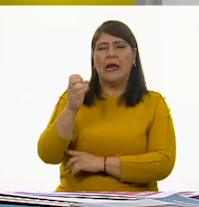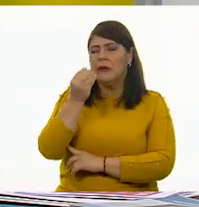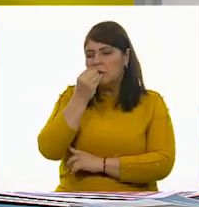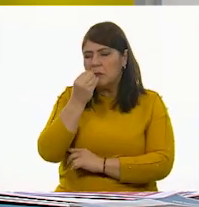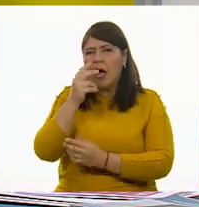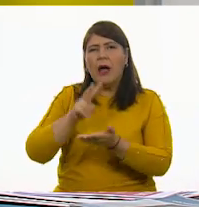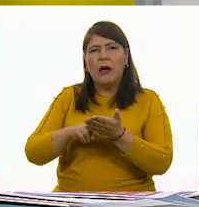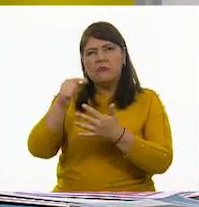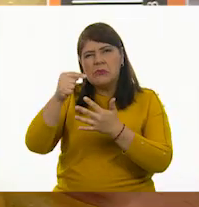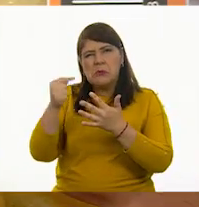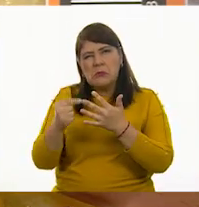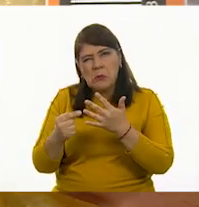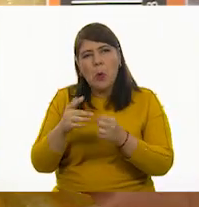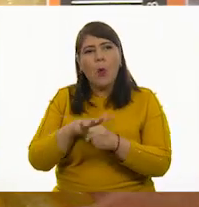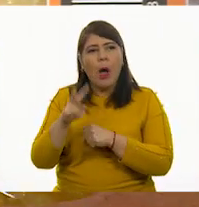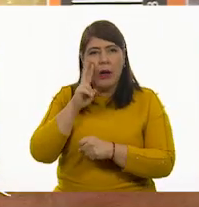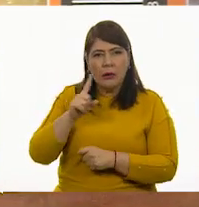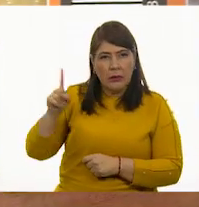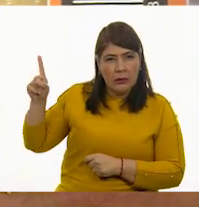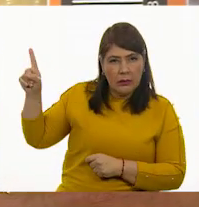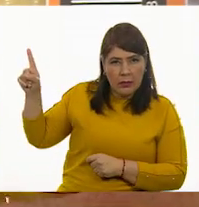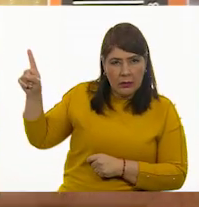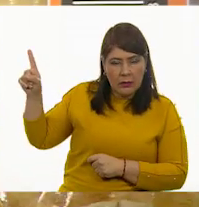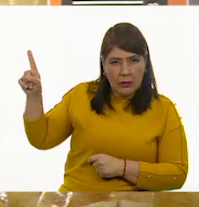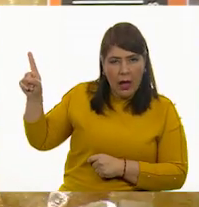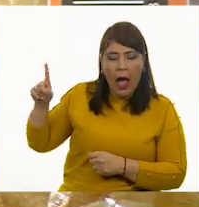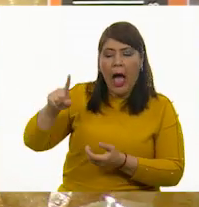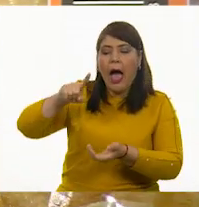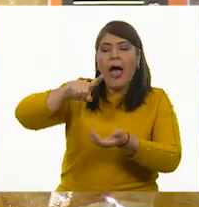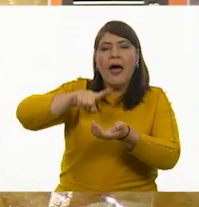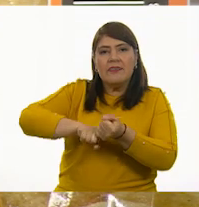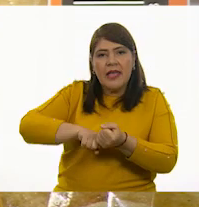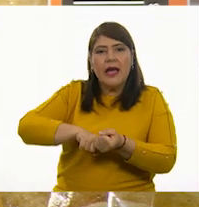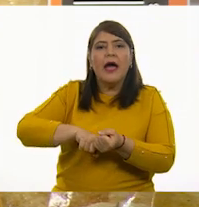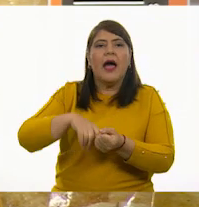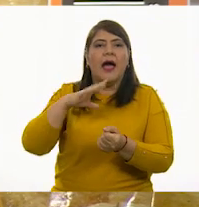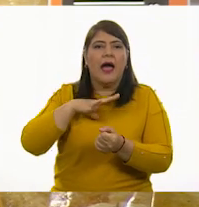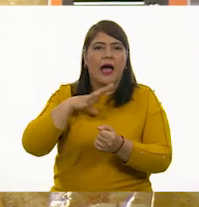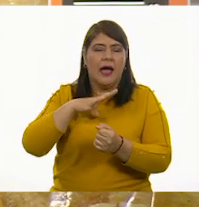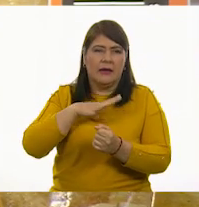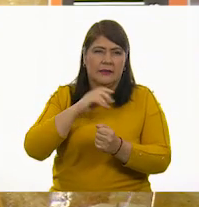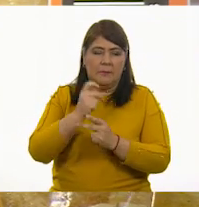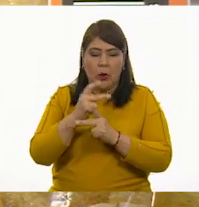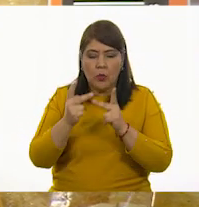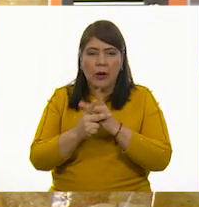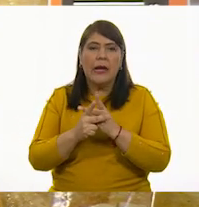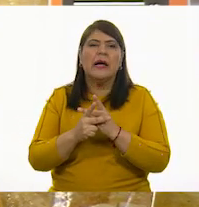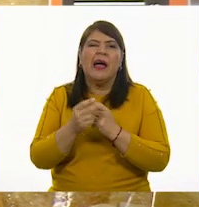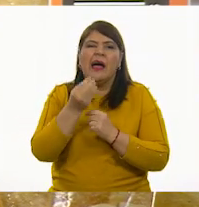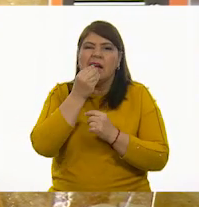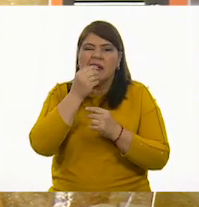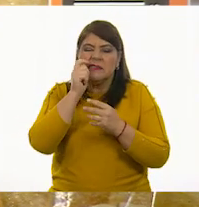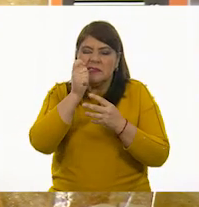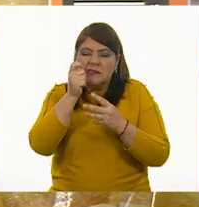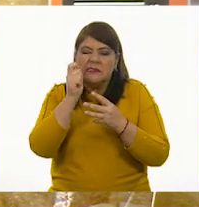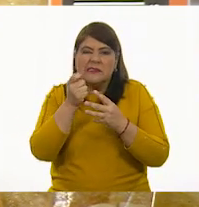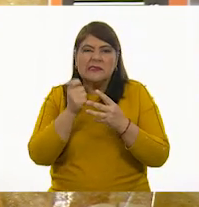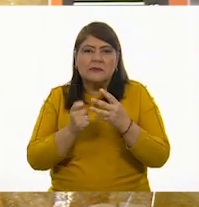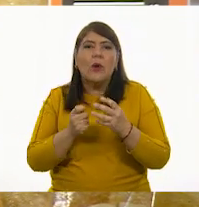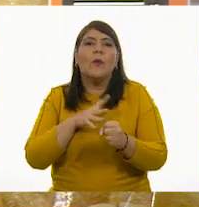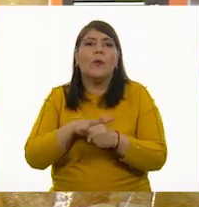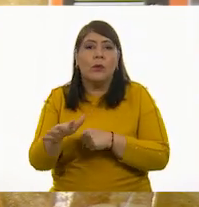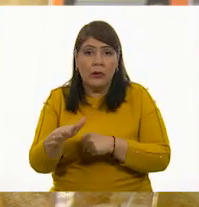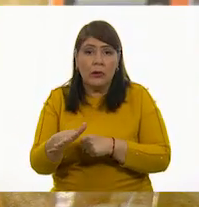Aquí está. Que nos dice lo que contiene el producto que estamos consumiendo. Y es aquí